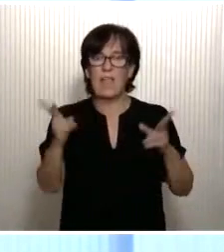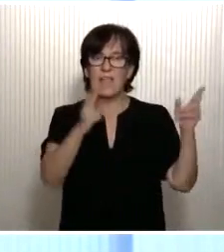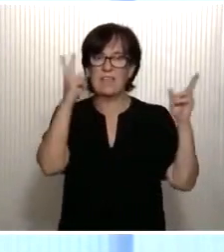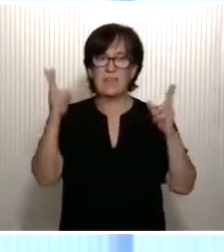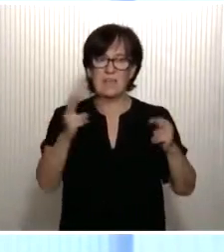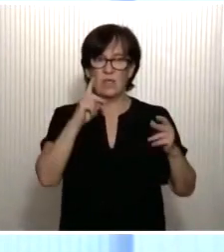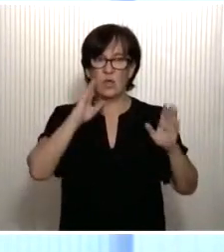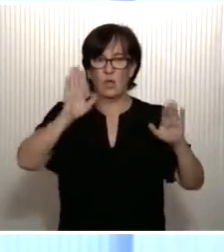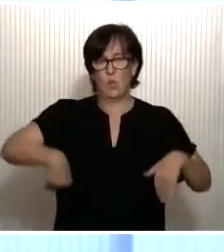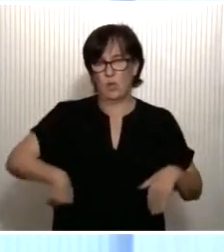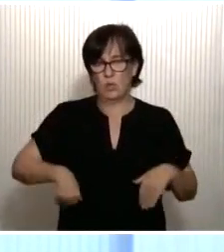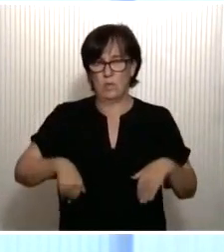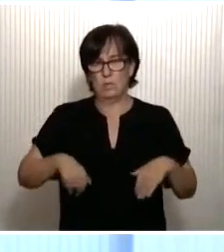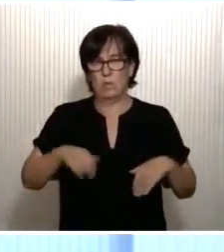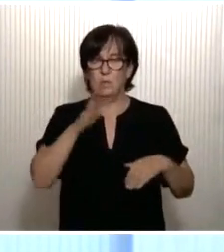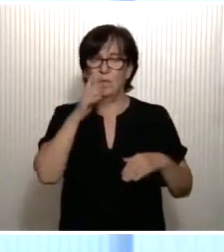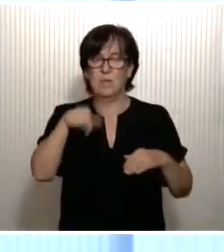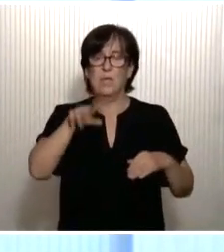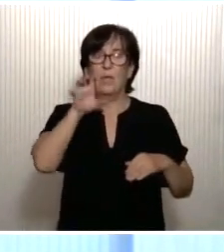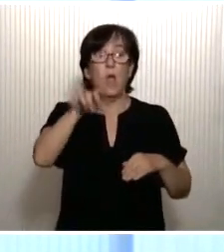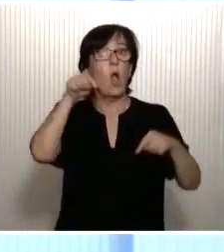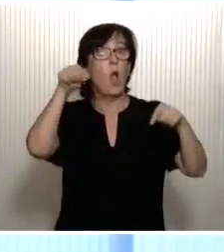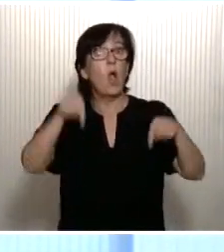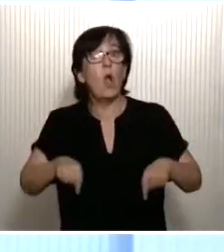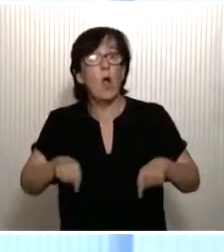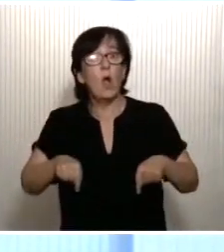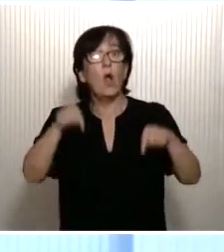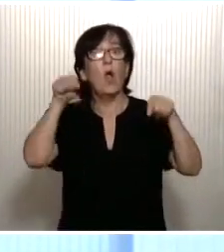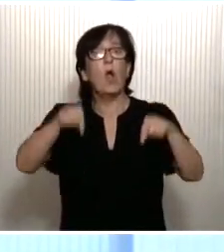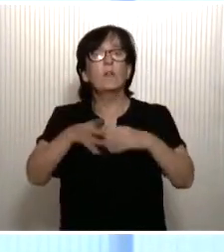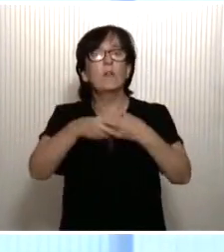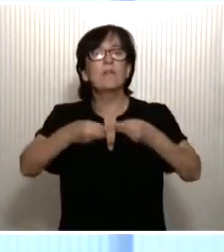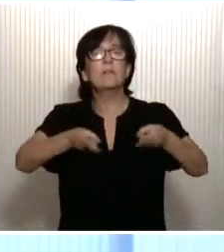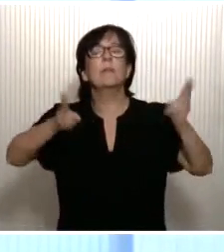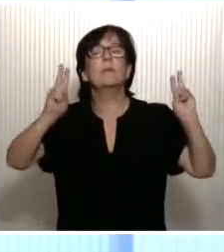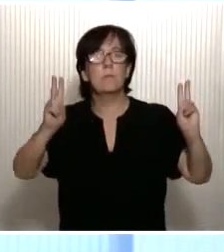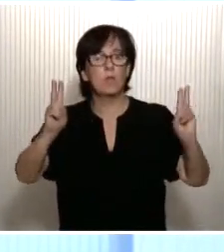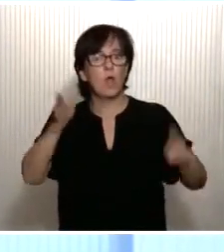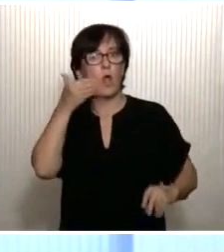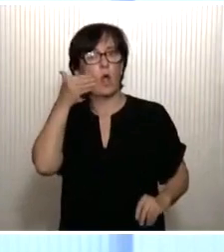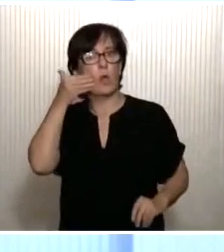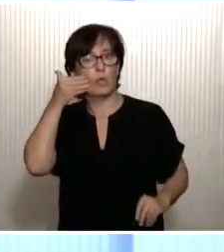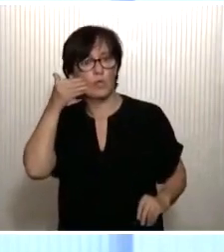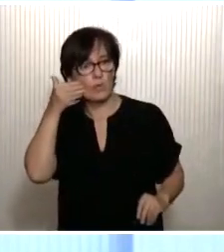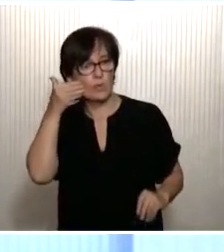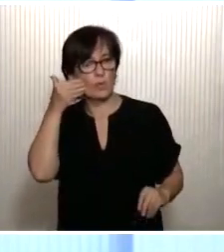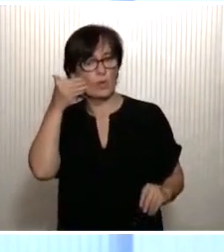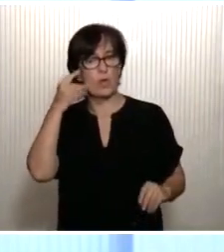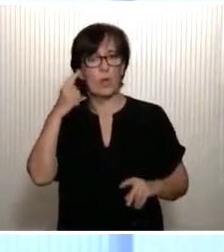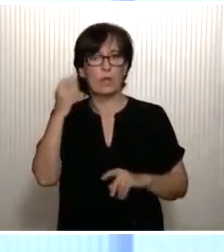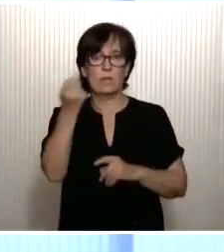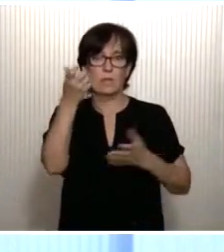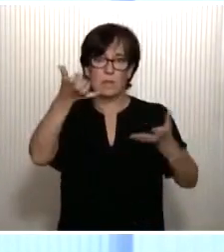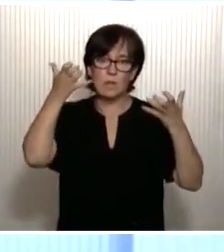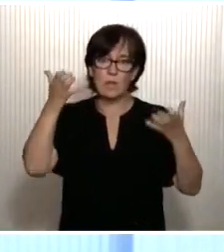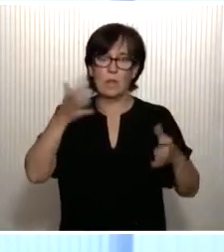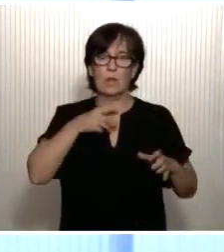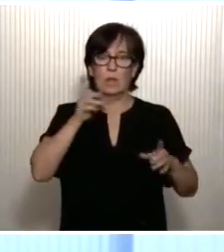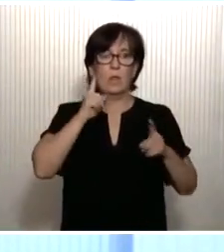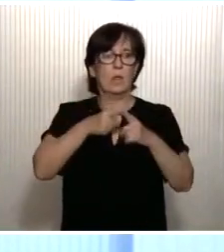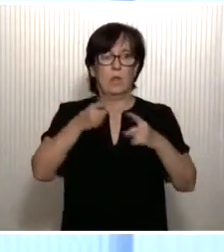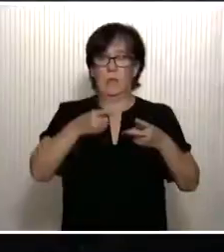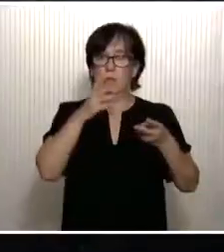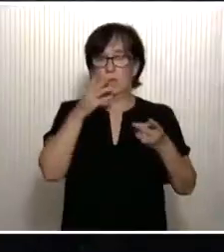últimamente en nuestro país. Y hoy somos una democracia orgullosa de su triunfo sobre la